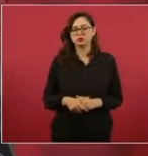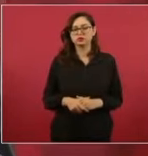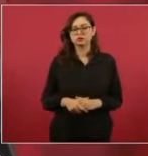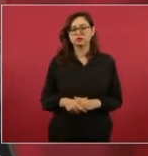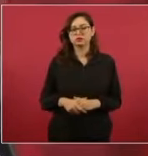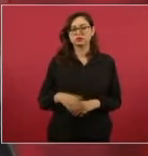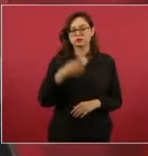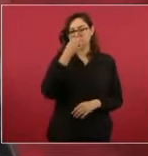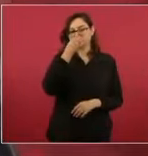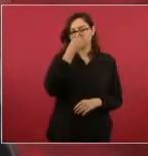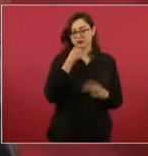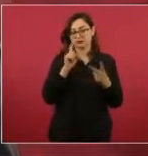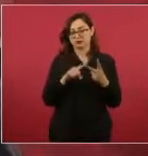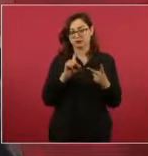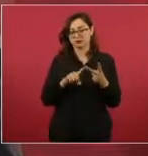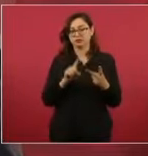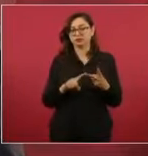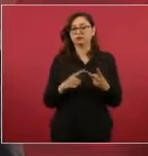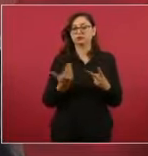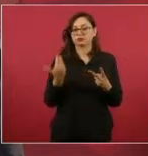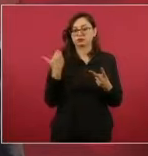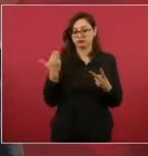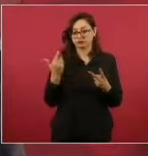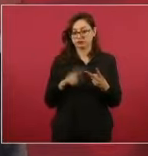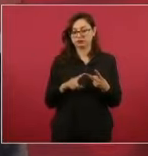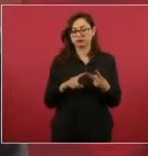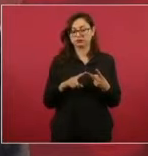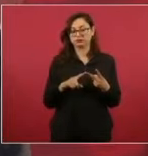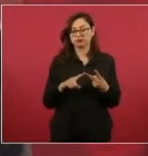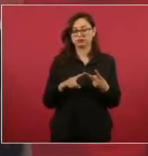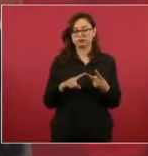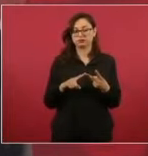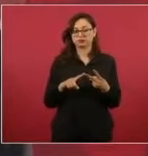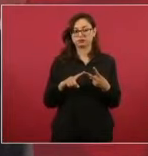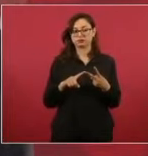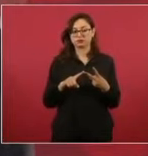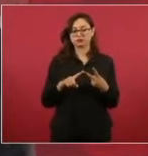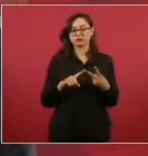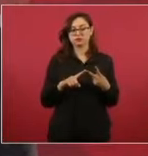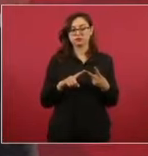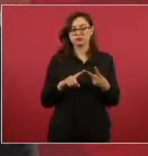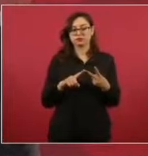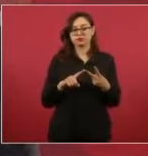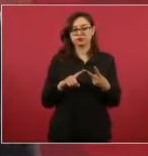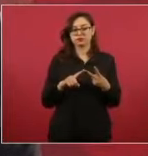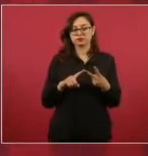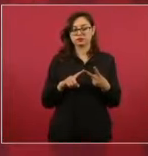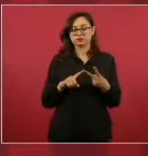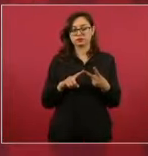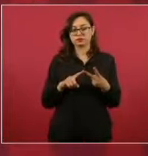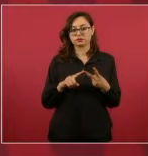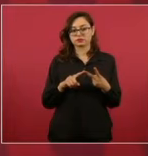Y recientemente lo que le hicieron a Evo,